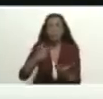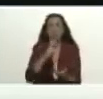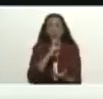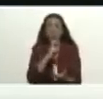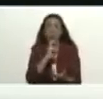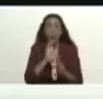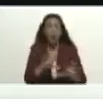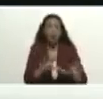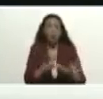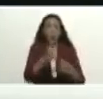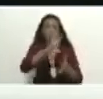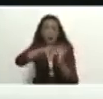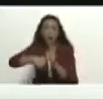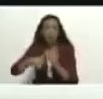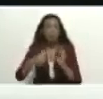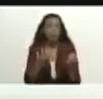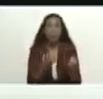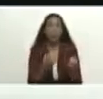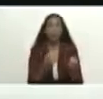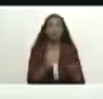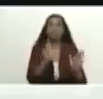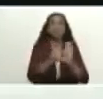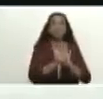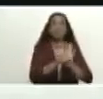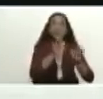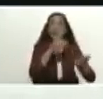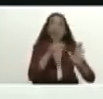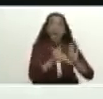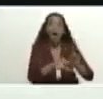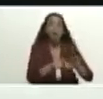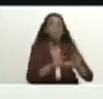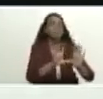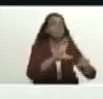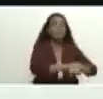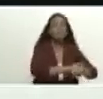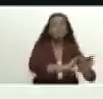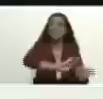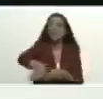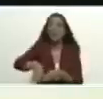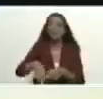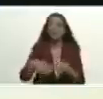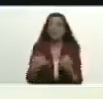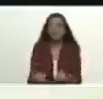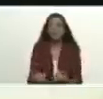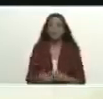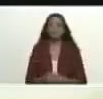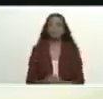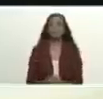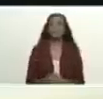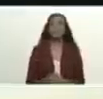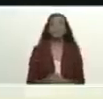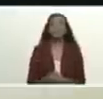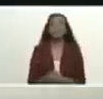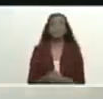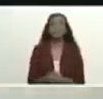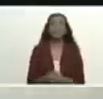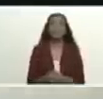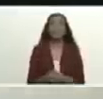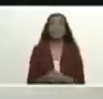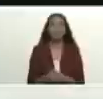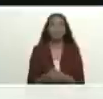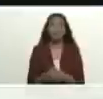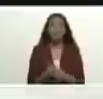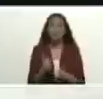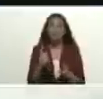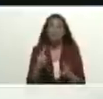por el daño que han causado así que son